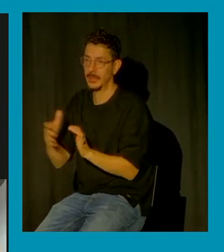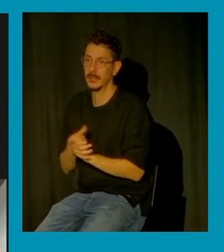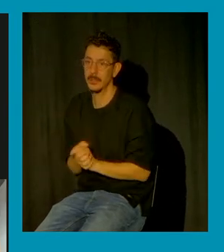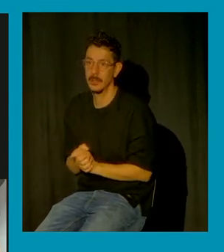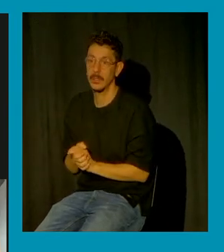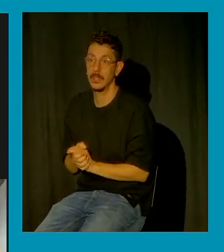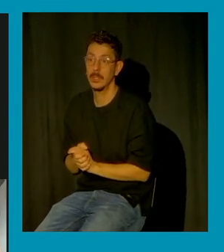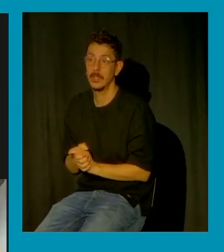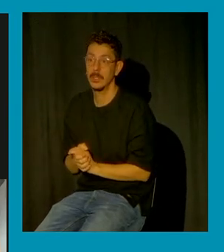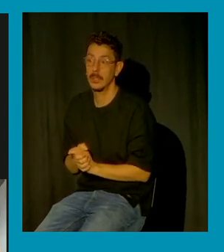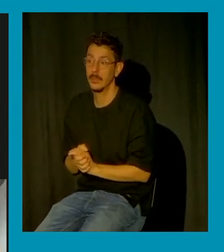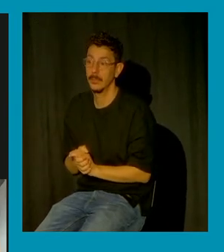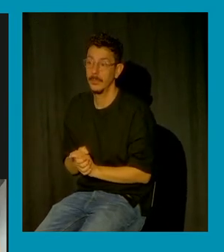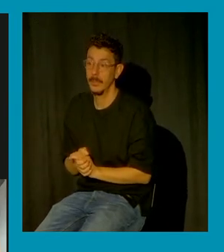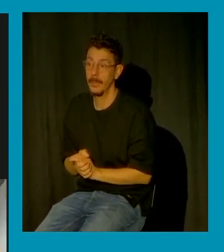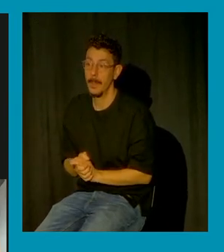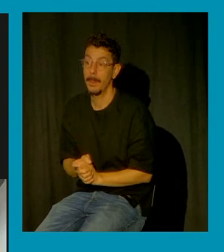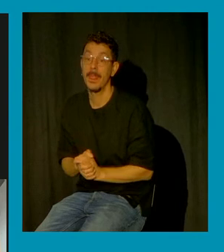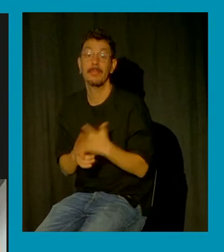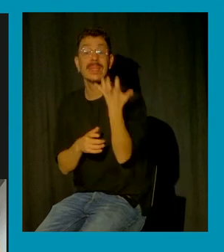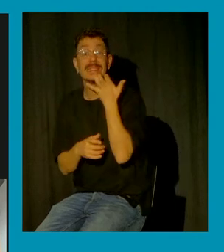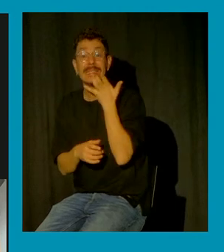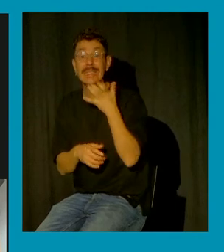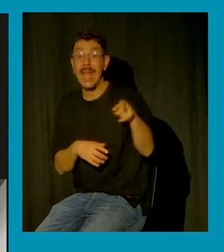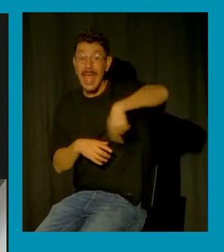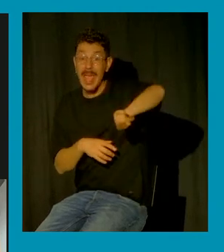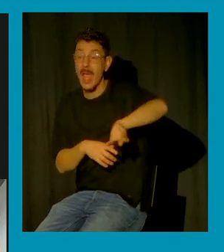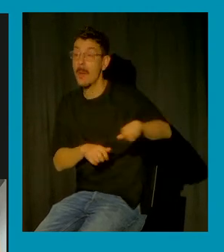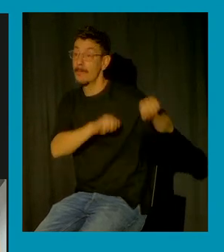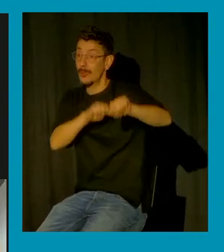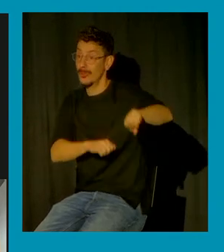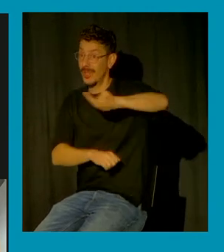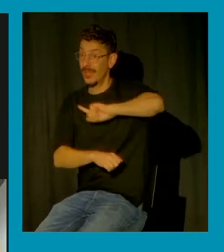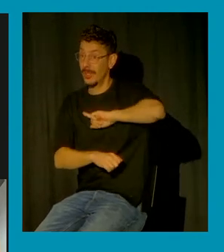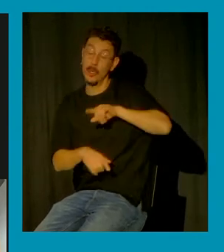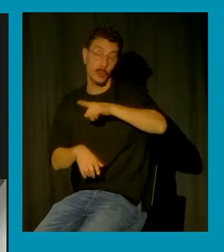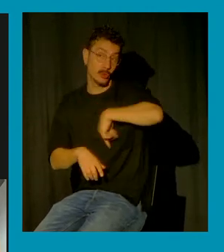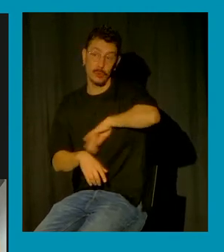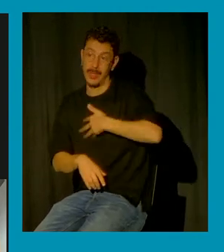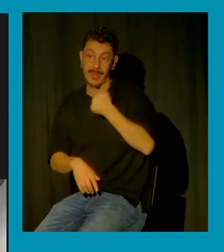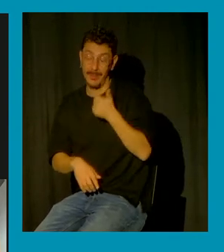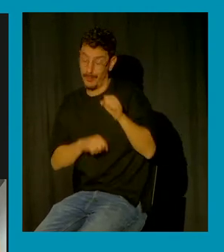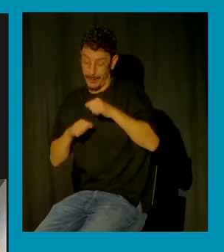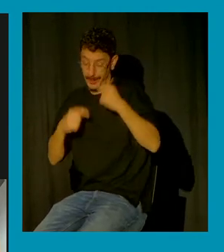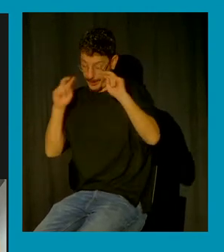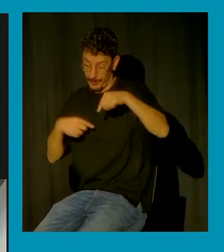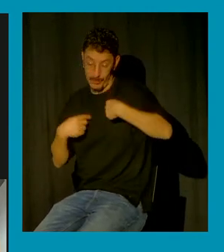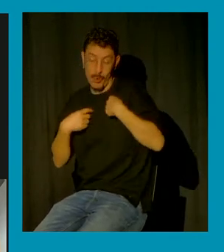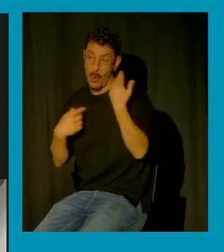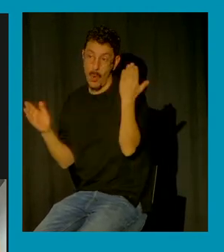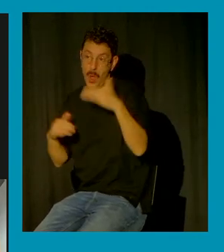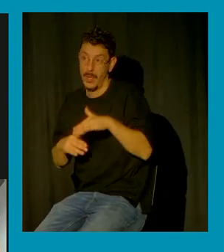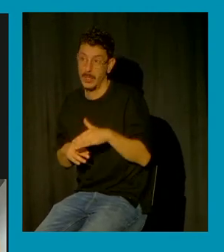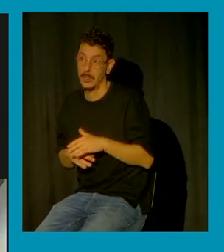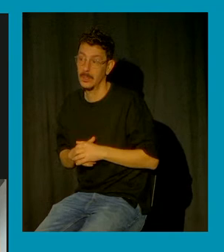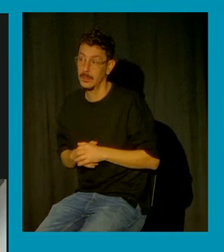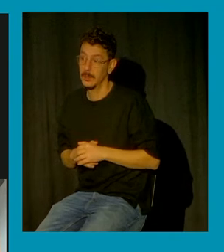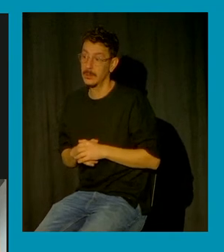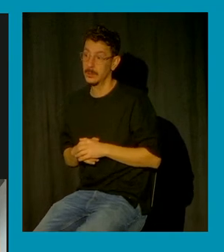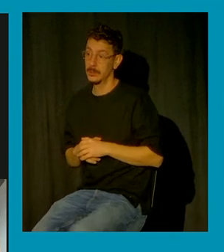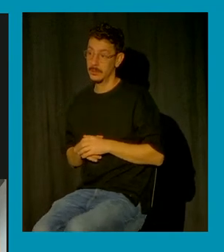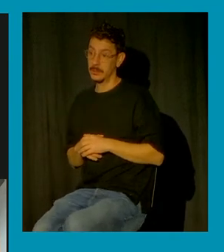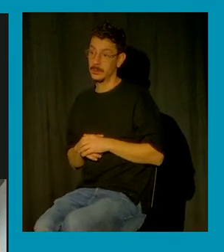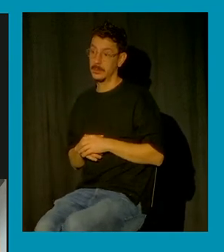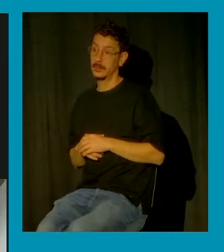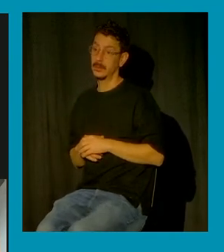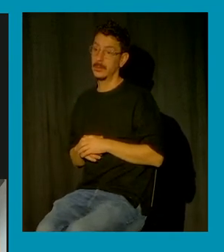sigan protegiendo estamos desprotegidas esto es así yo suelo decir que los hombres no nos están protegiendo a nosotras están protegiendo el estatus